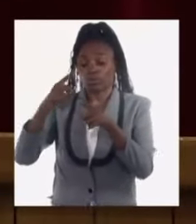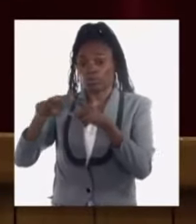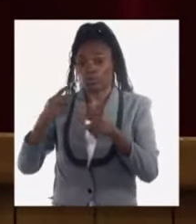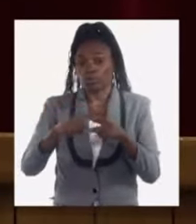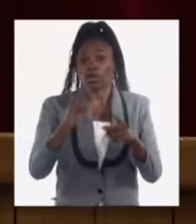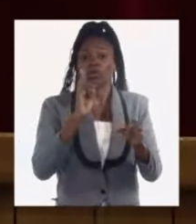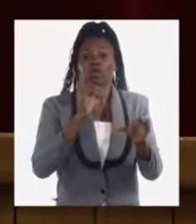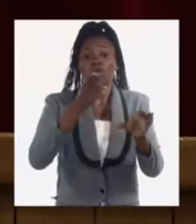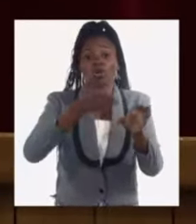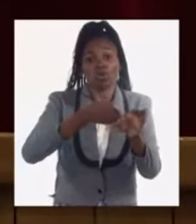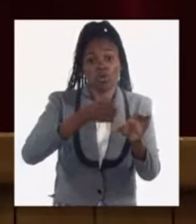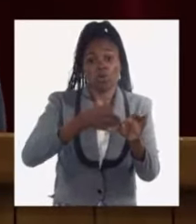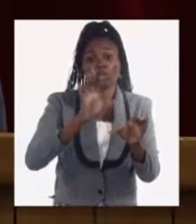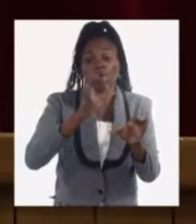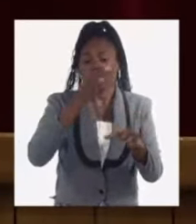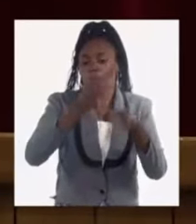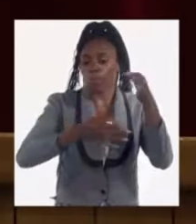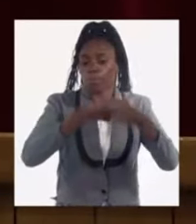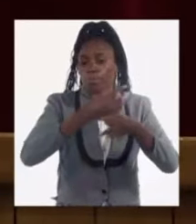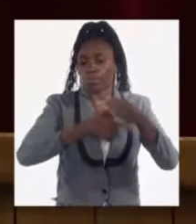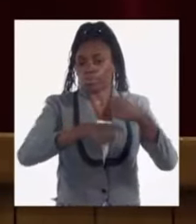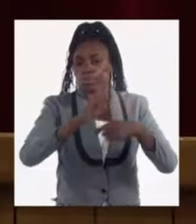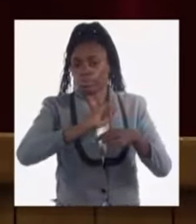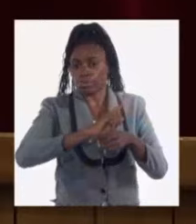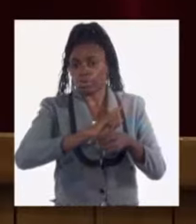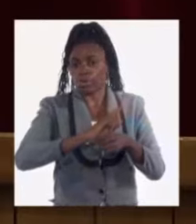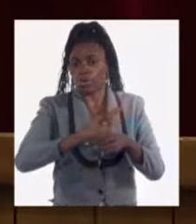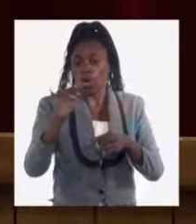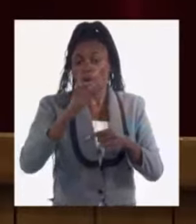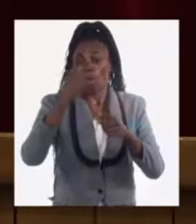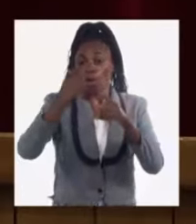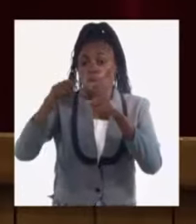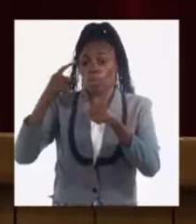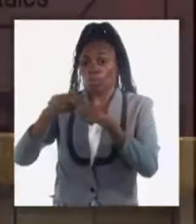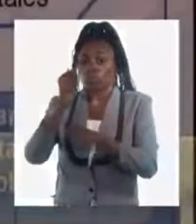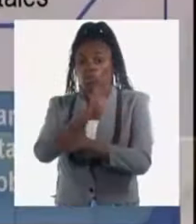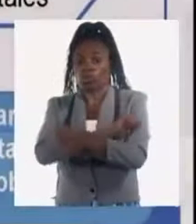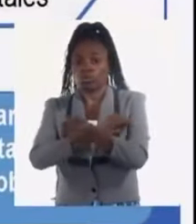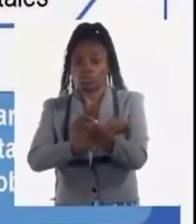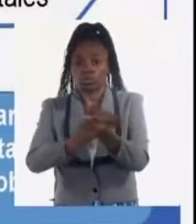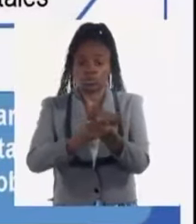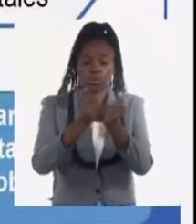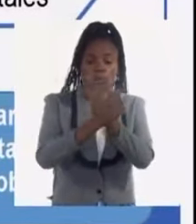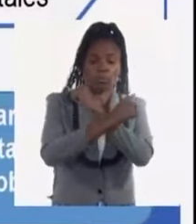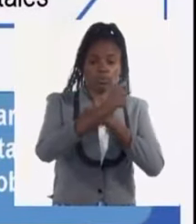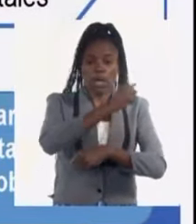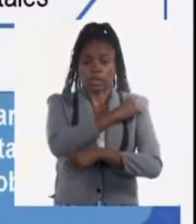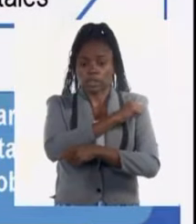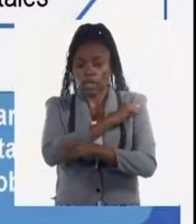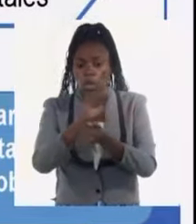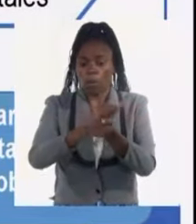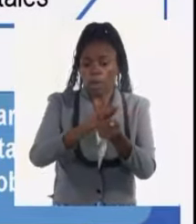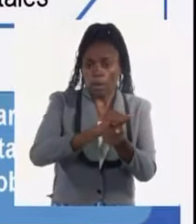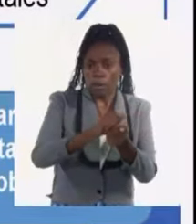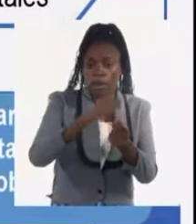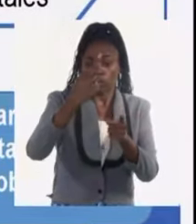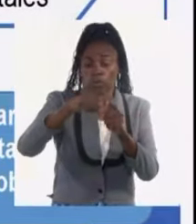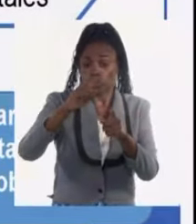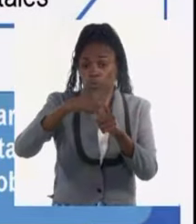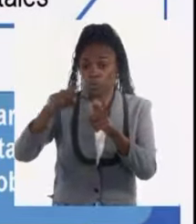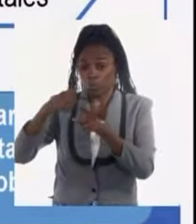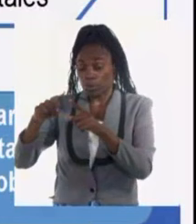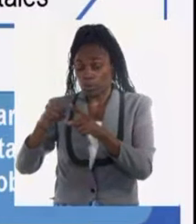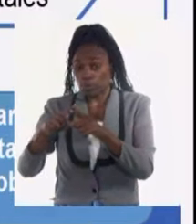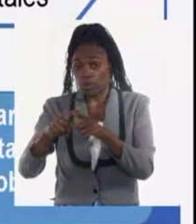el combustible del que hemos podido disponer, los productos de aseo que se han venido respaldando y otros productos vitales, pero